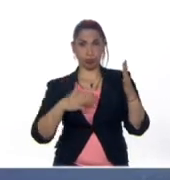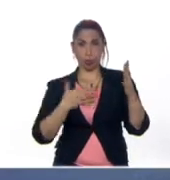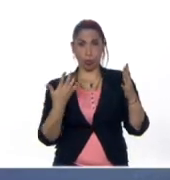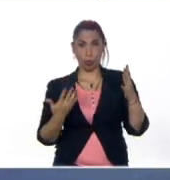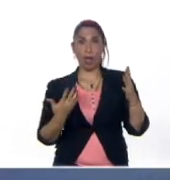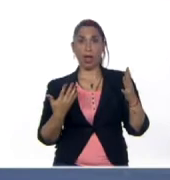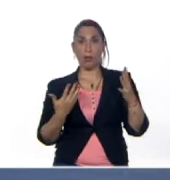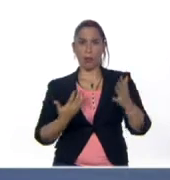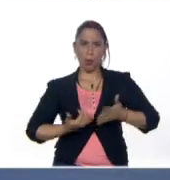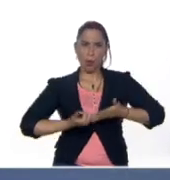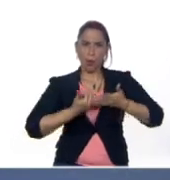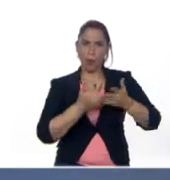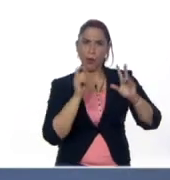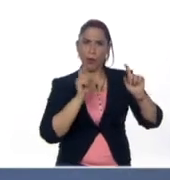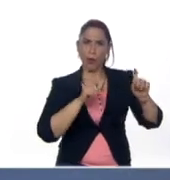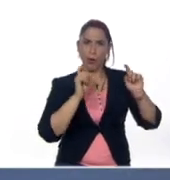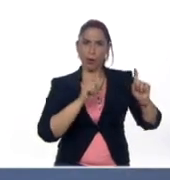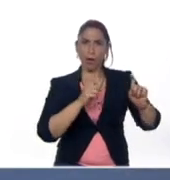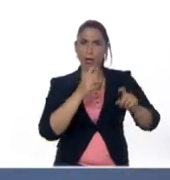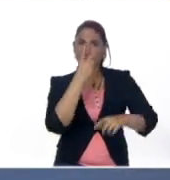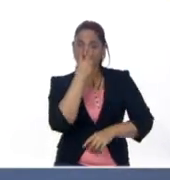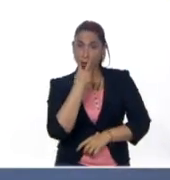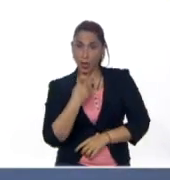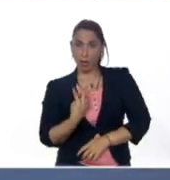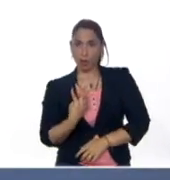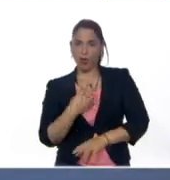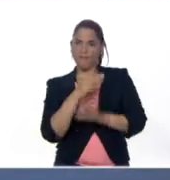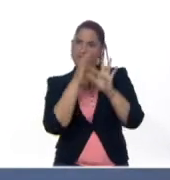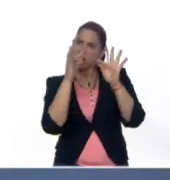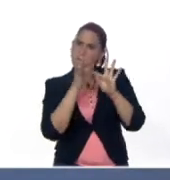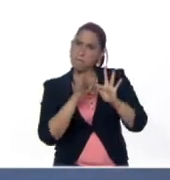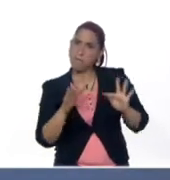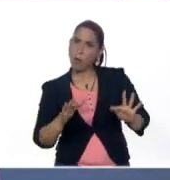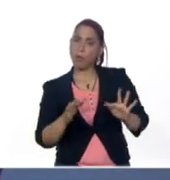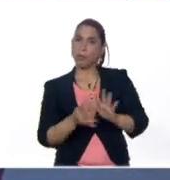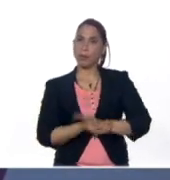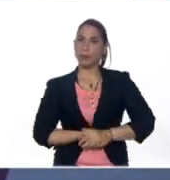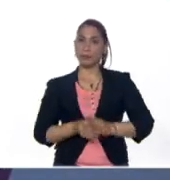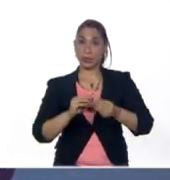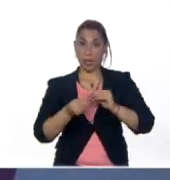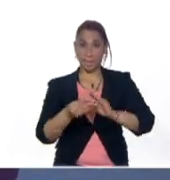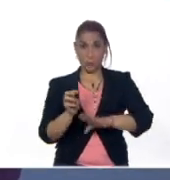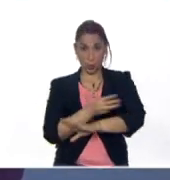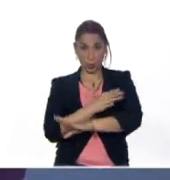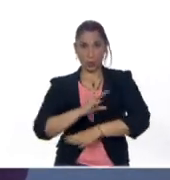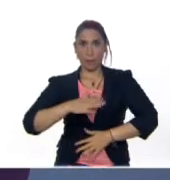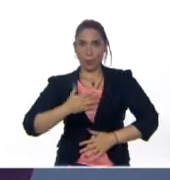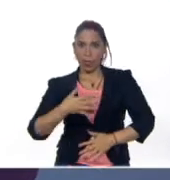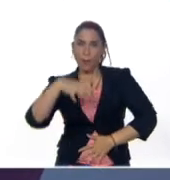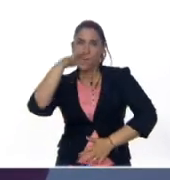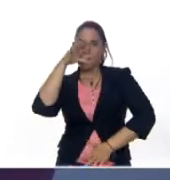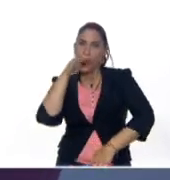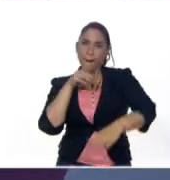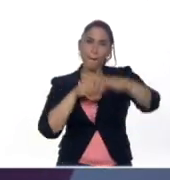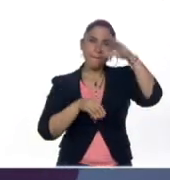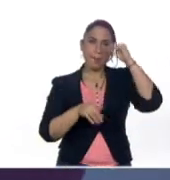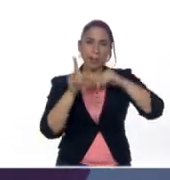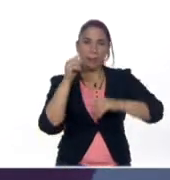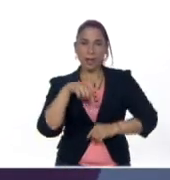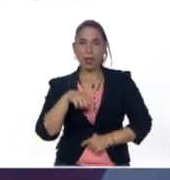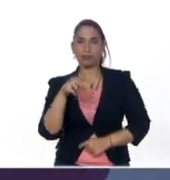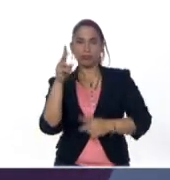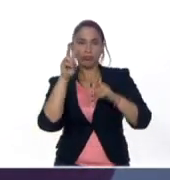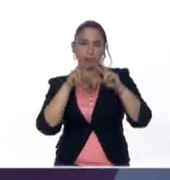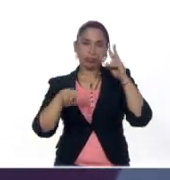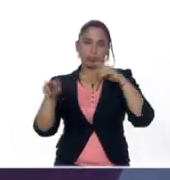a nuestro niño con deficiencias visuales la forma en que a través de esa música podemos ir aprendiendo y ir explorando